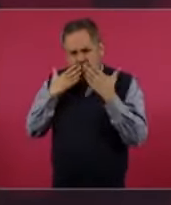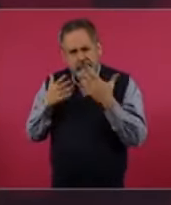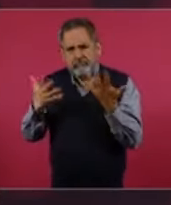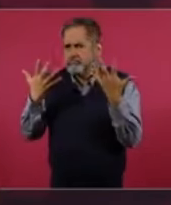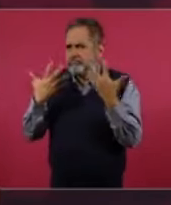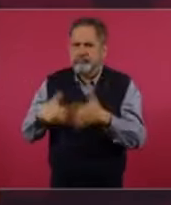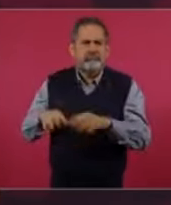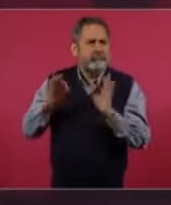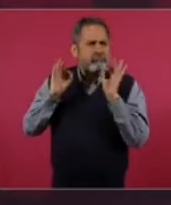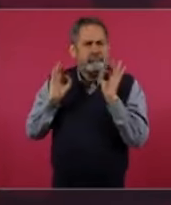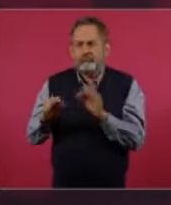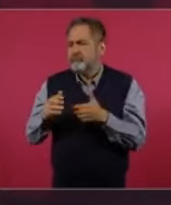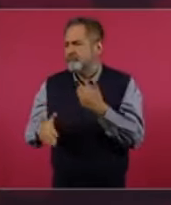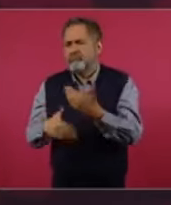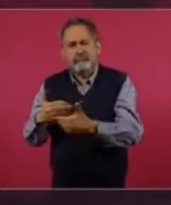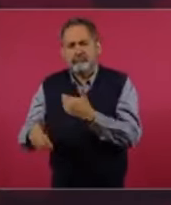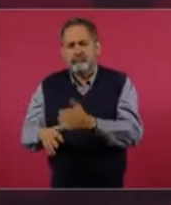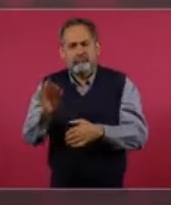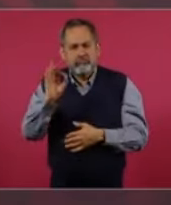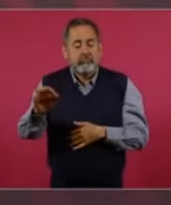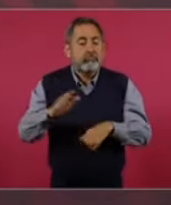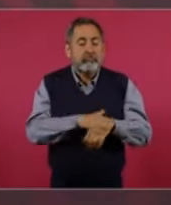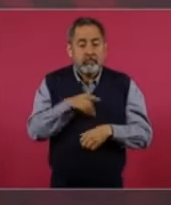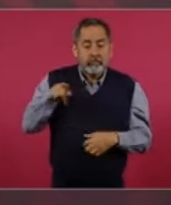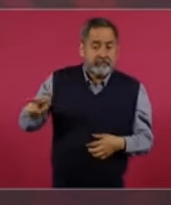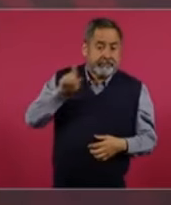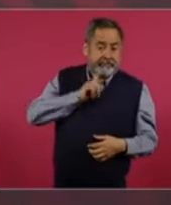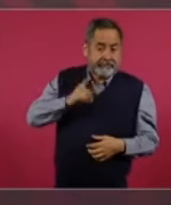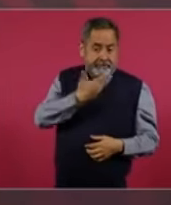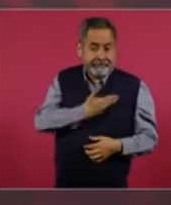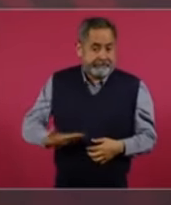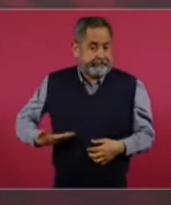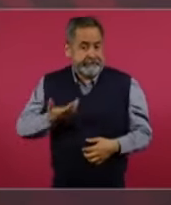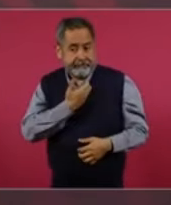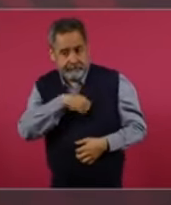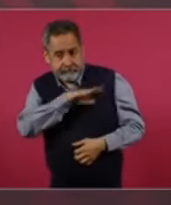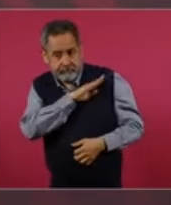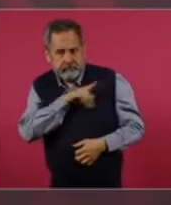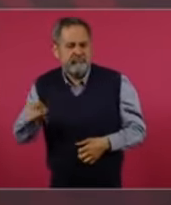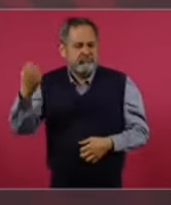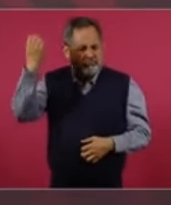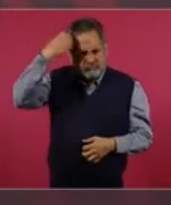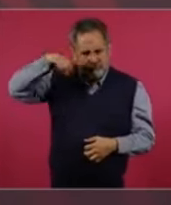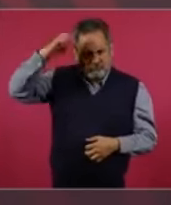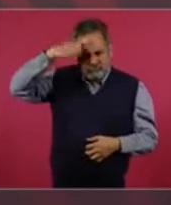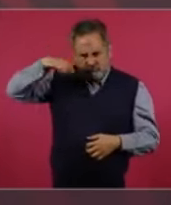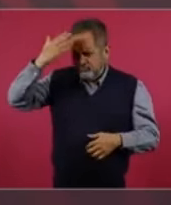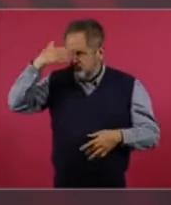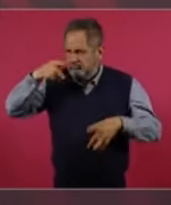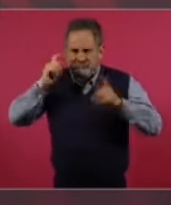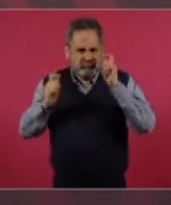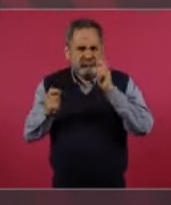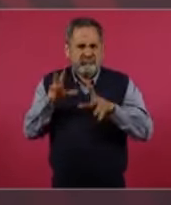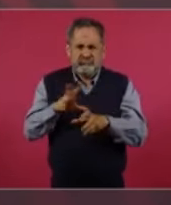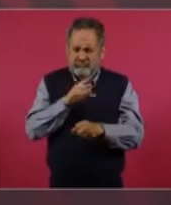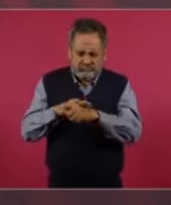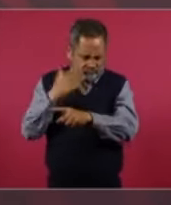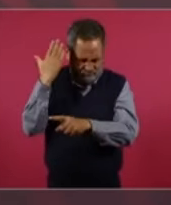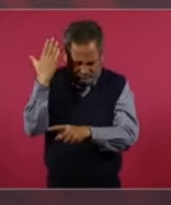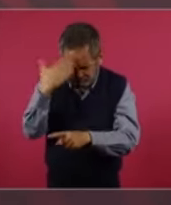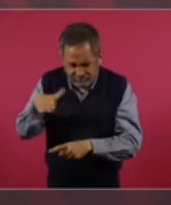en las cosas, porque la presidenta electa tiene experiencia, bastante experiencia.